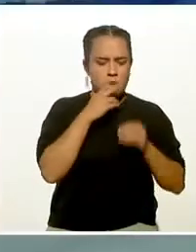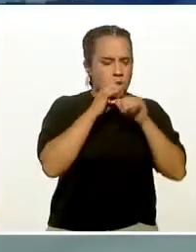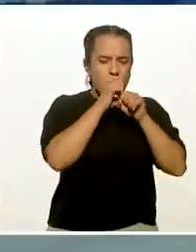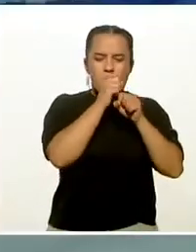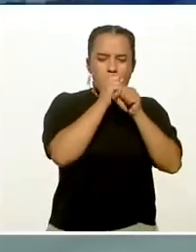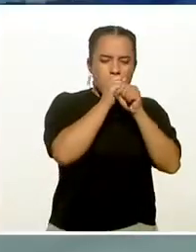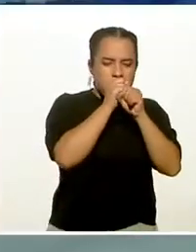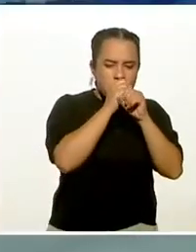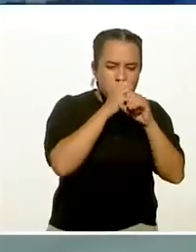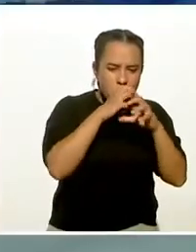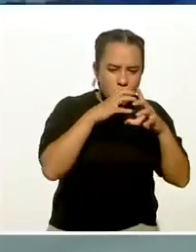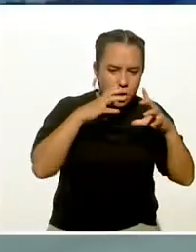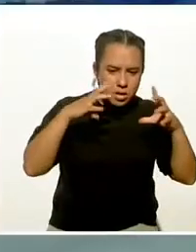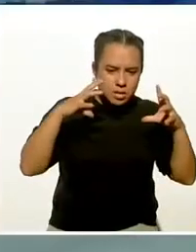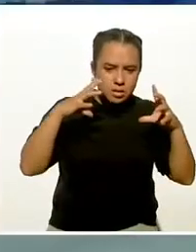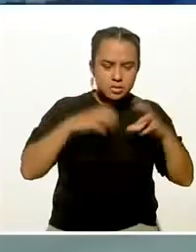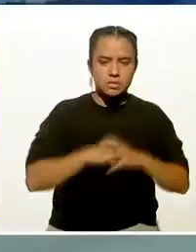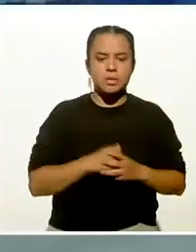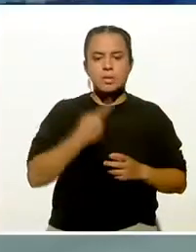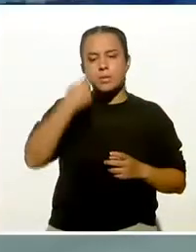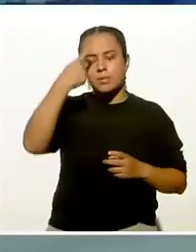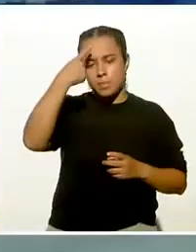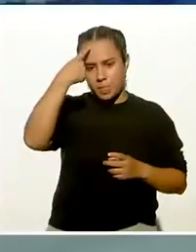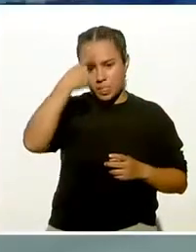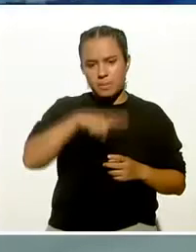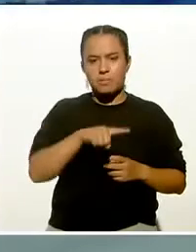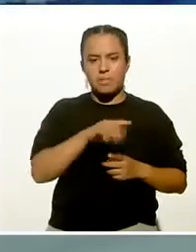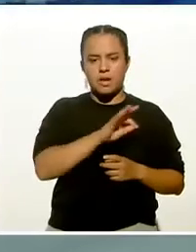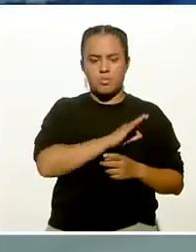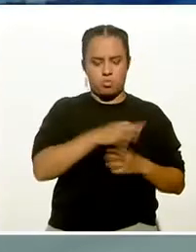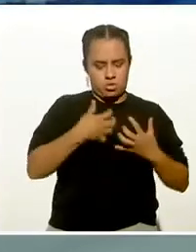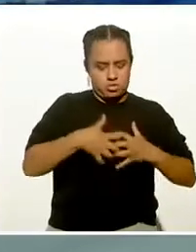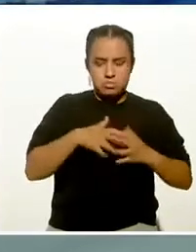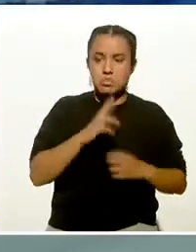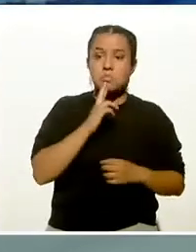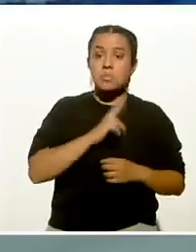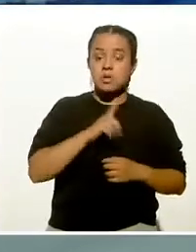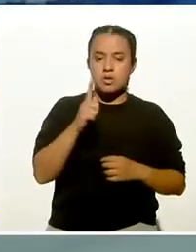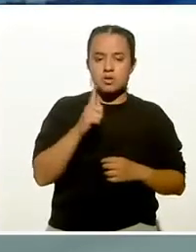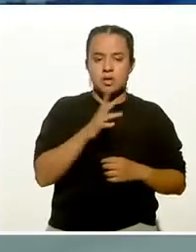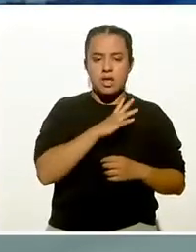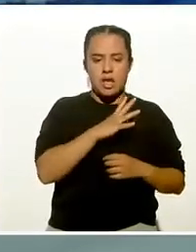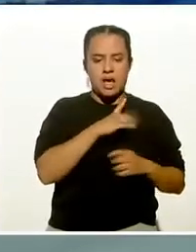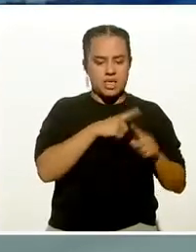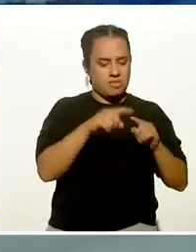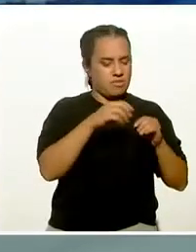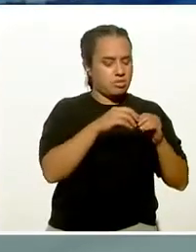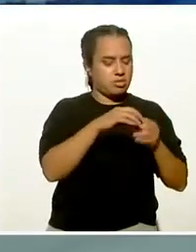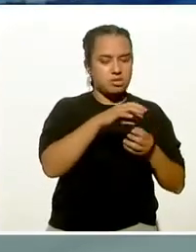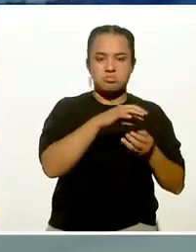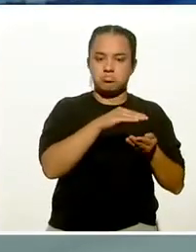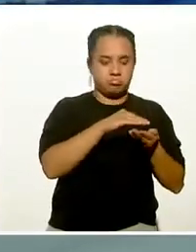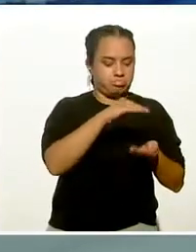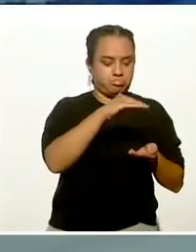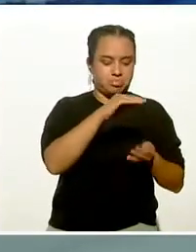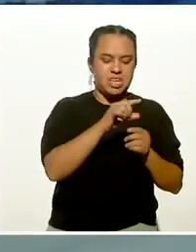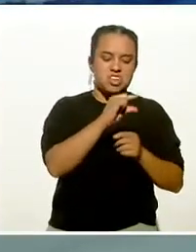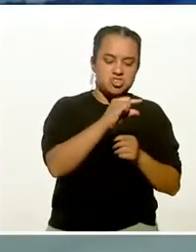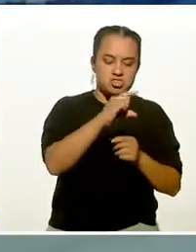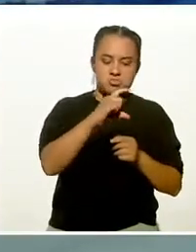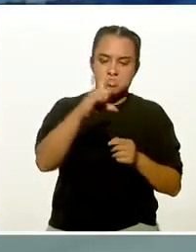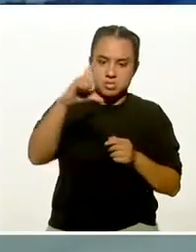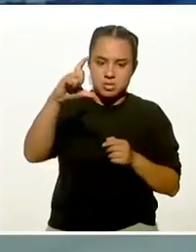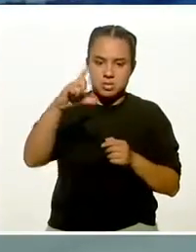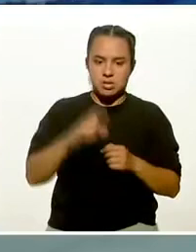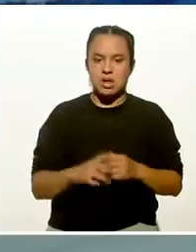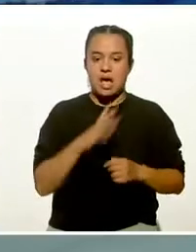para poder mejorar nuestra función. Estos son de diferentes diámetros y podemos empezar con